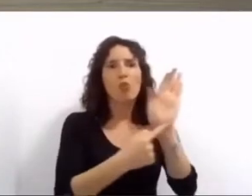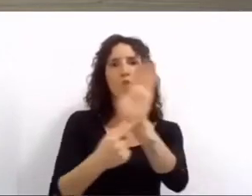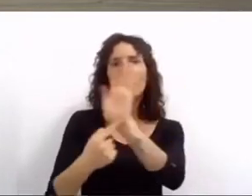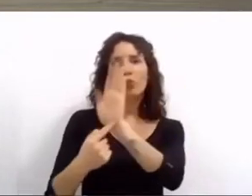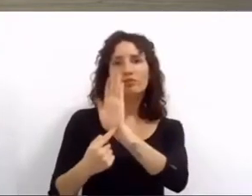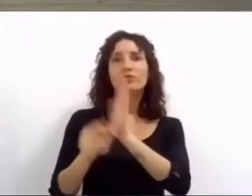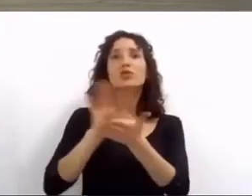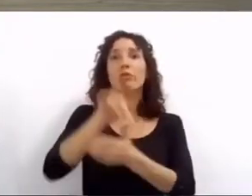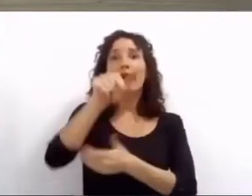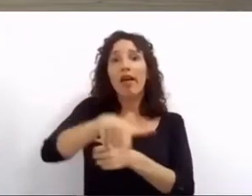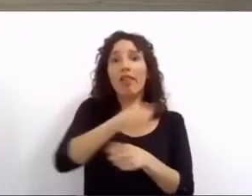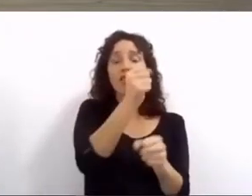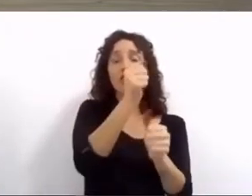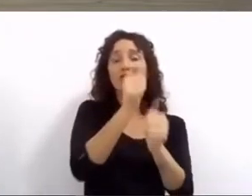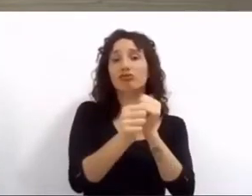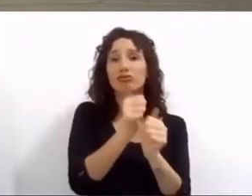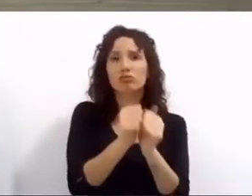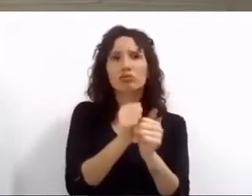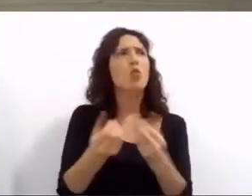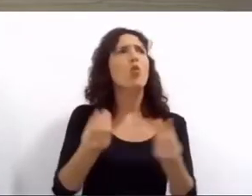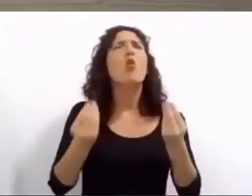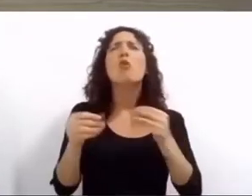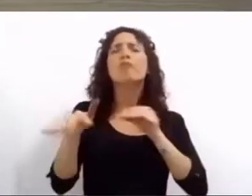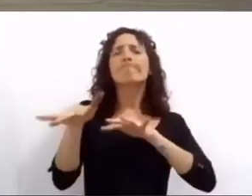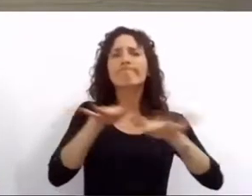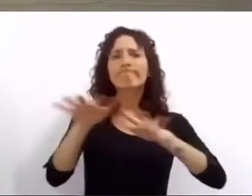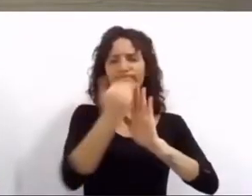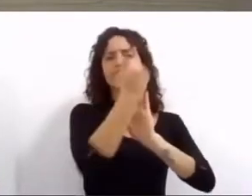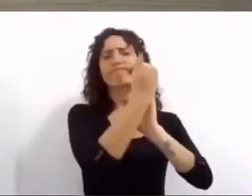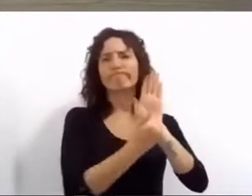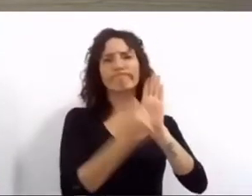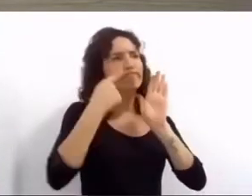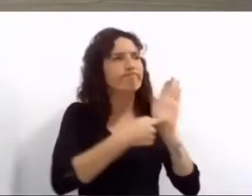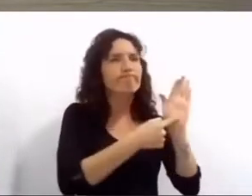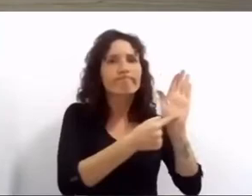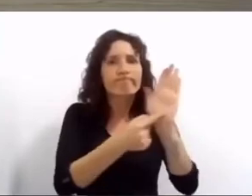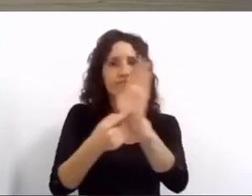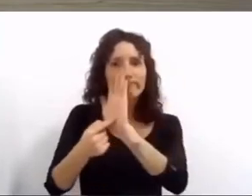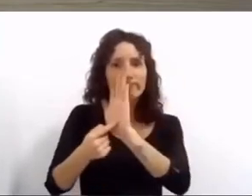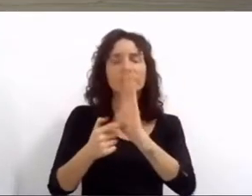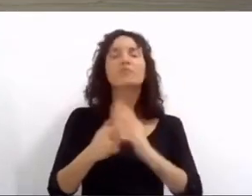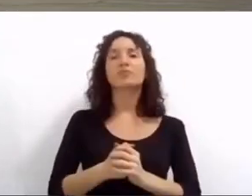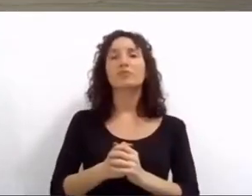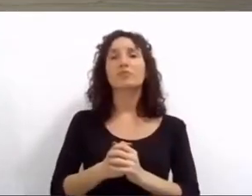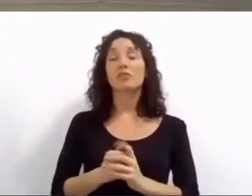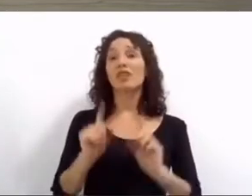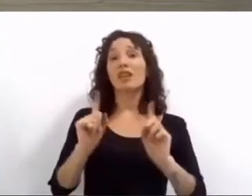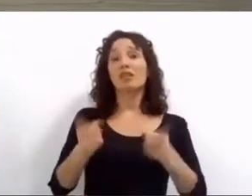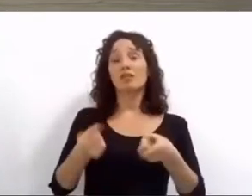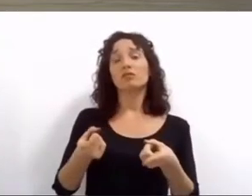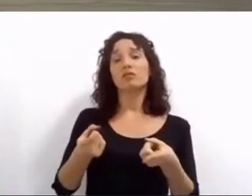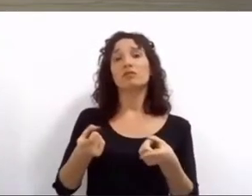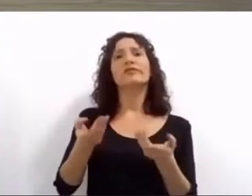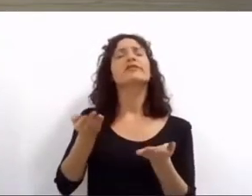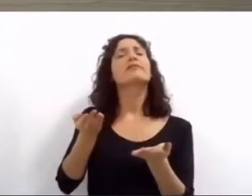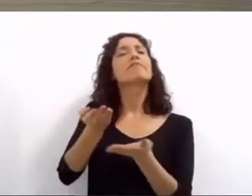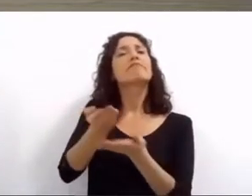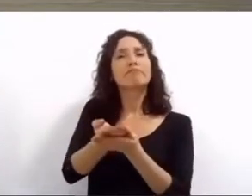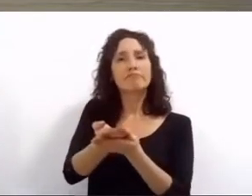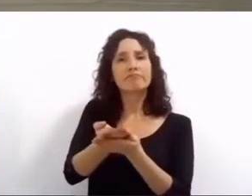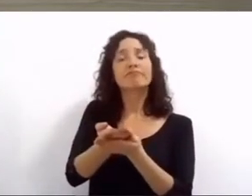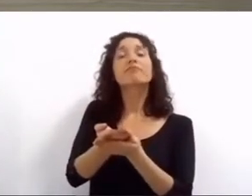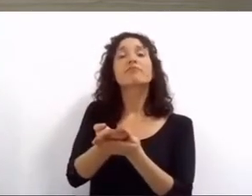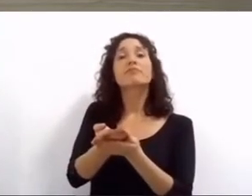del territorio de Rosario. A su vez, junto a todos ustedes, realizamos un pedido para el envío de fuerzas